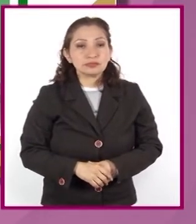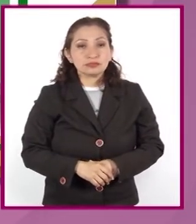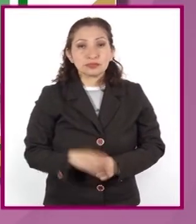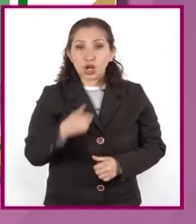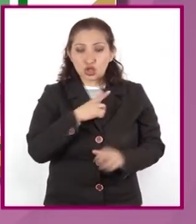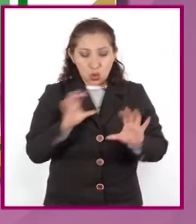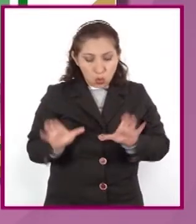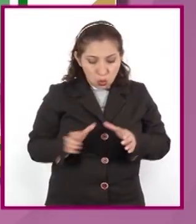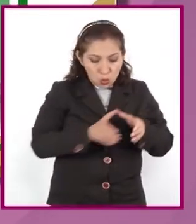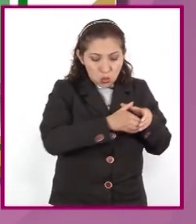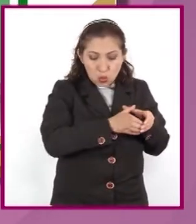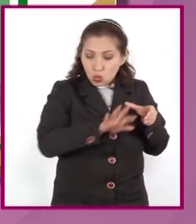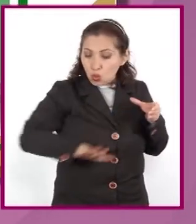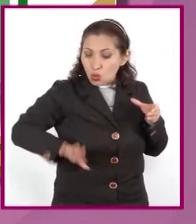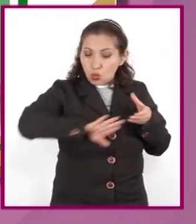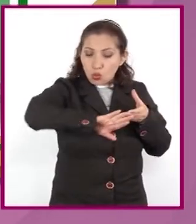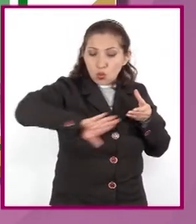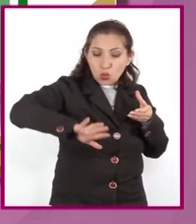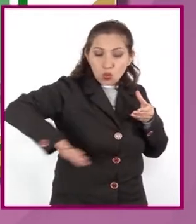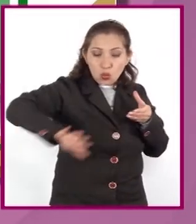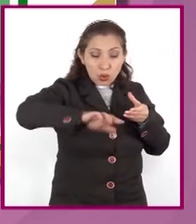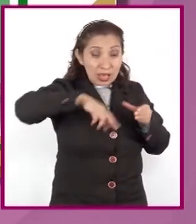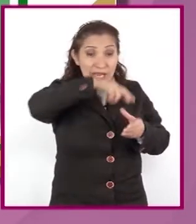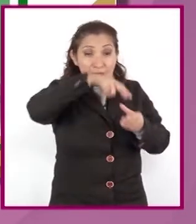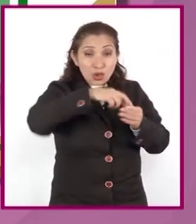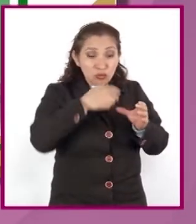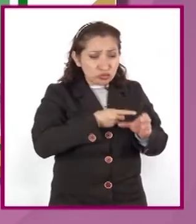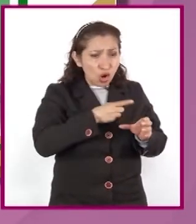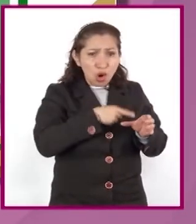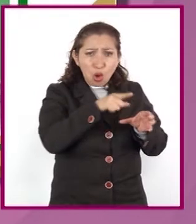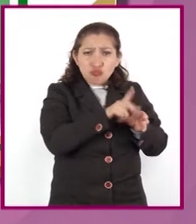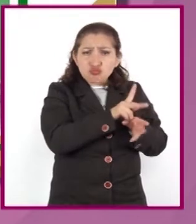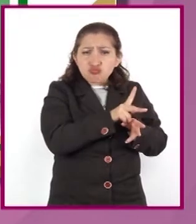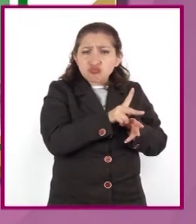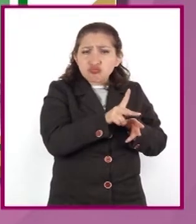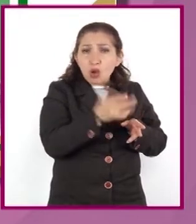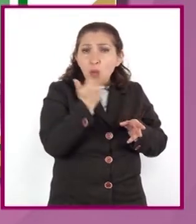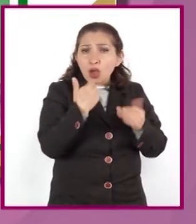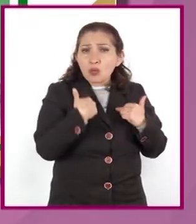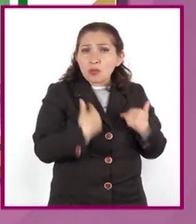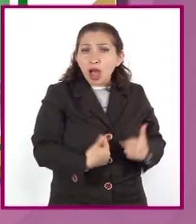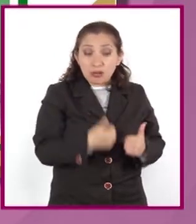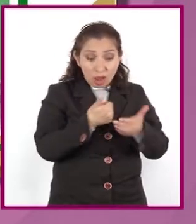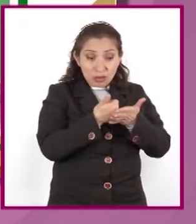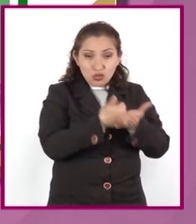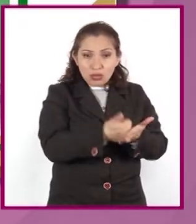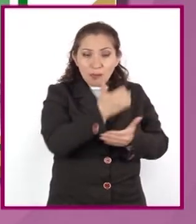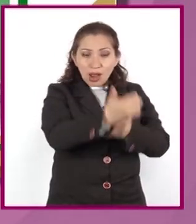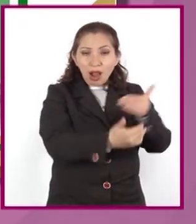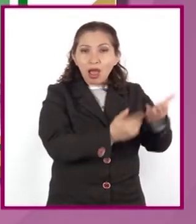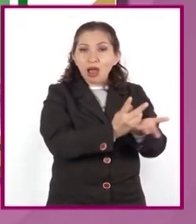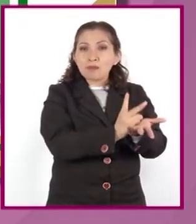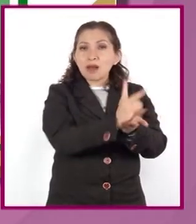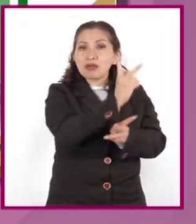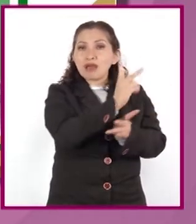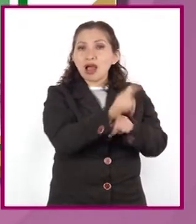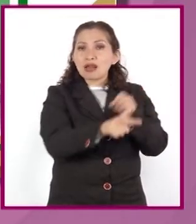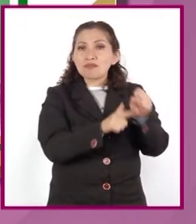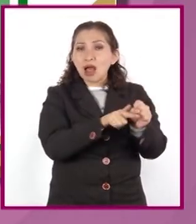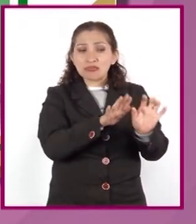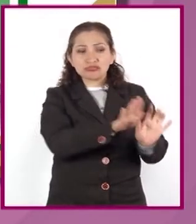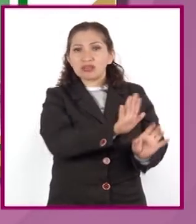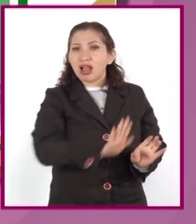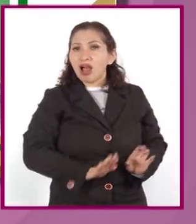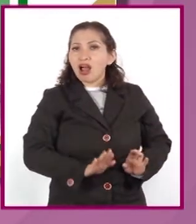Aislamiento. El aislamiento de regiones dentro de los países permite el desarrollo de plantas y animales con